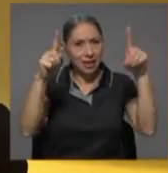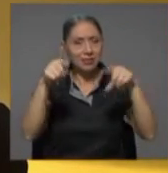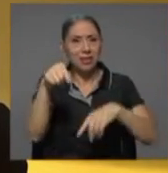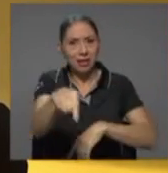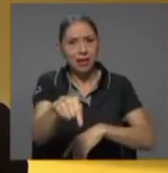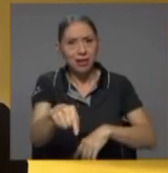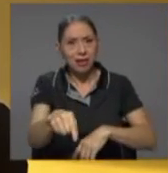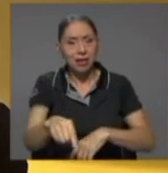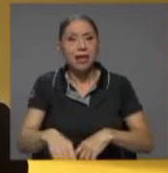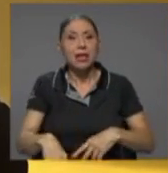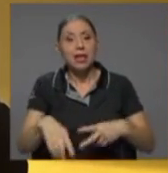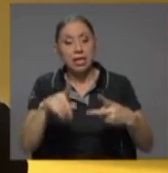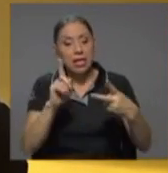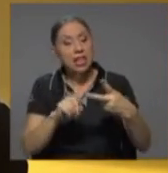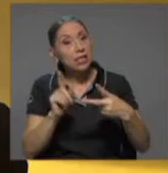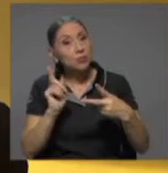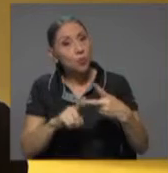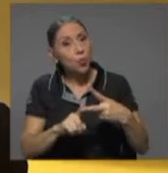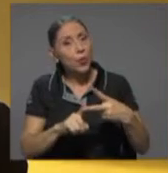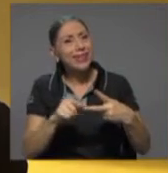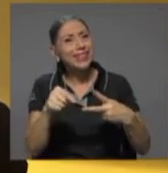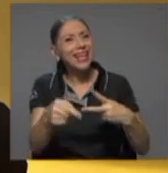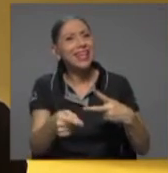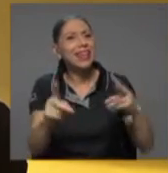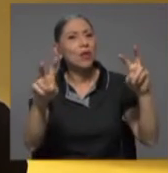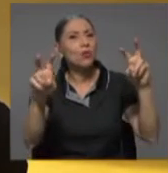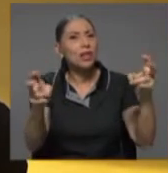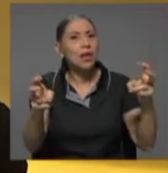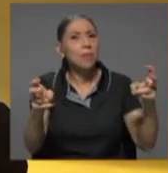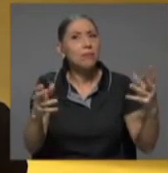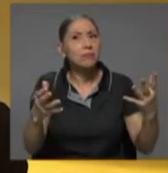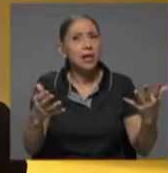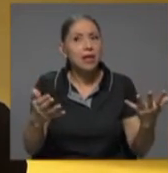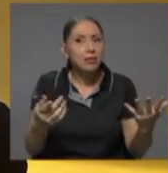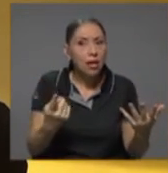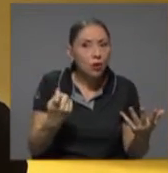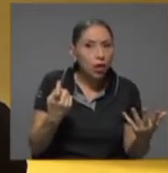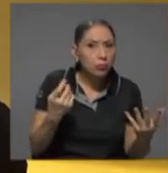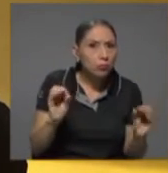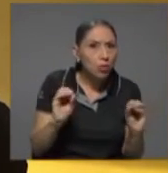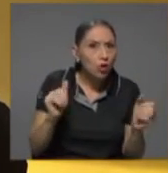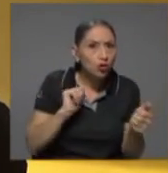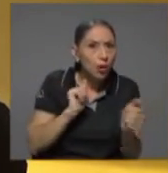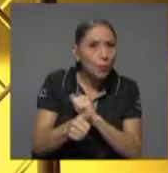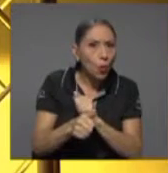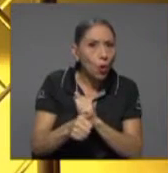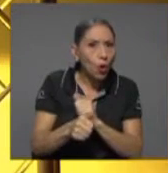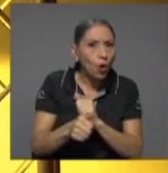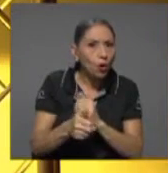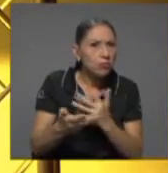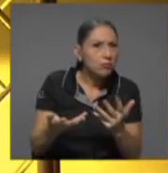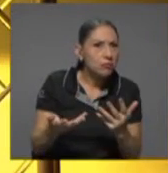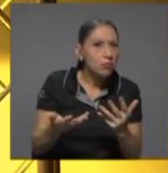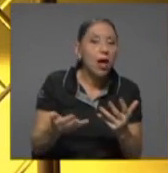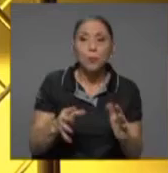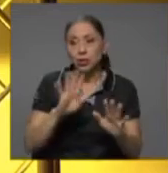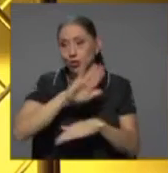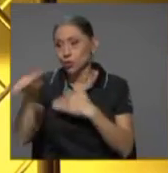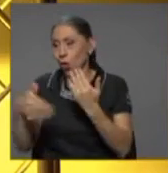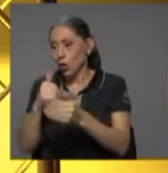después ahí queda un tema de lo que no se aprobó. Fue una maravilla todo lo que se aprobó y